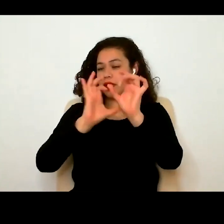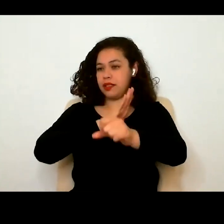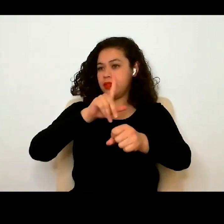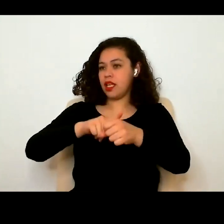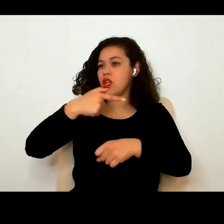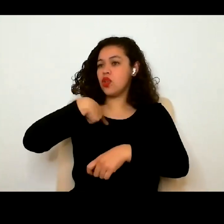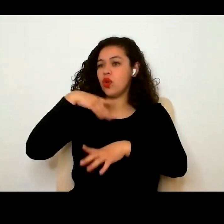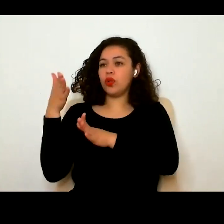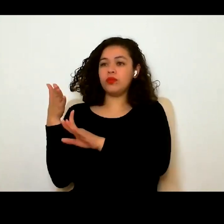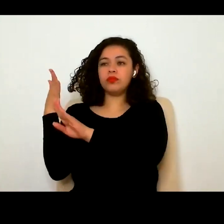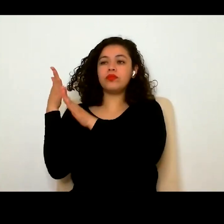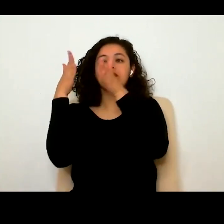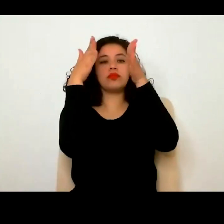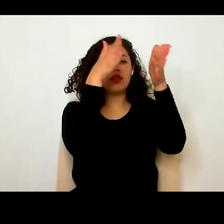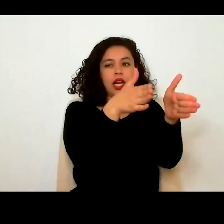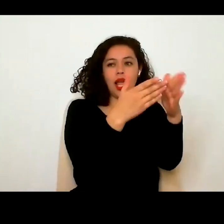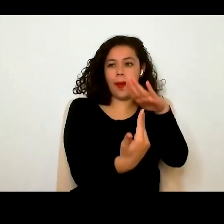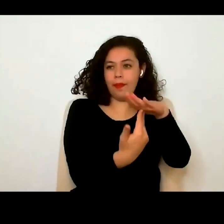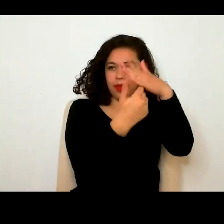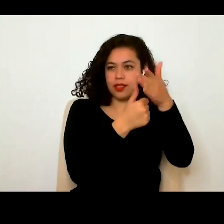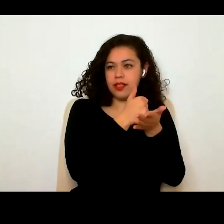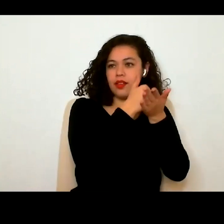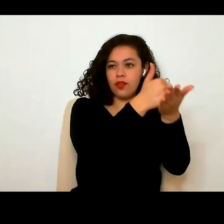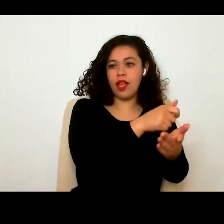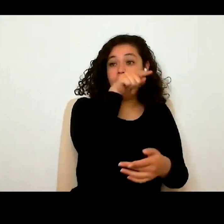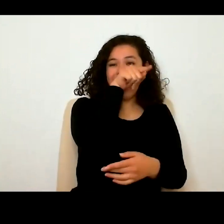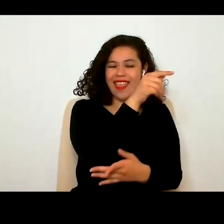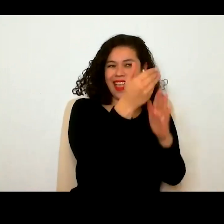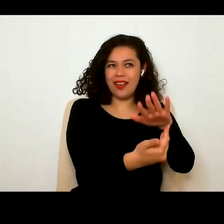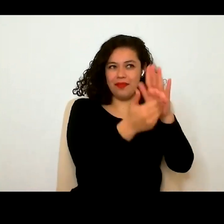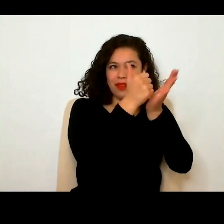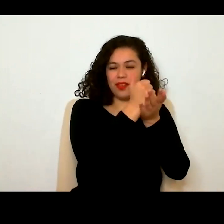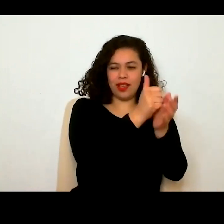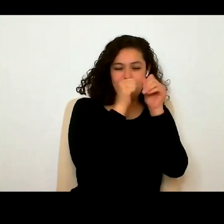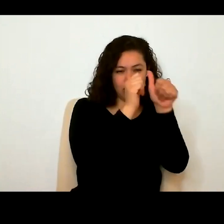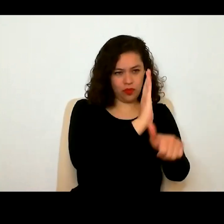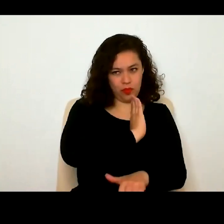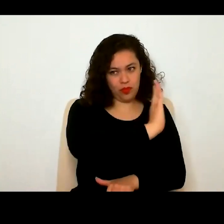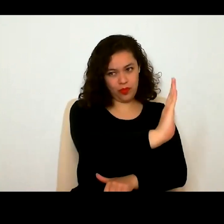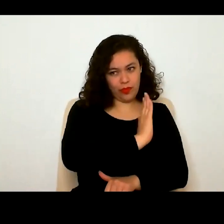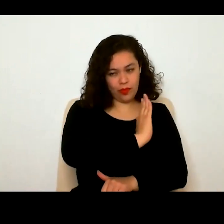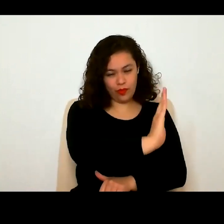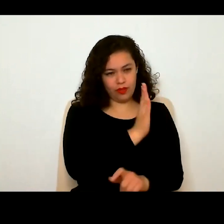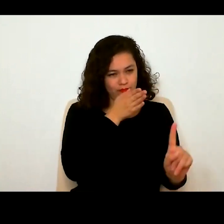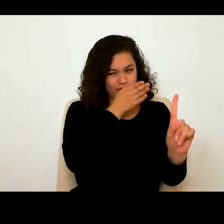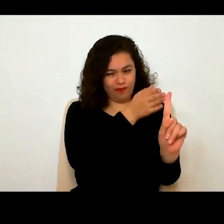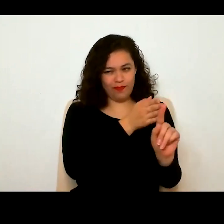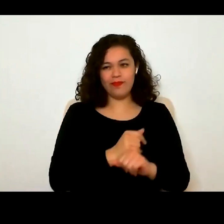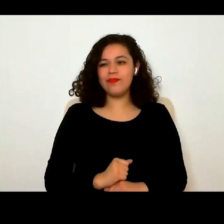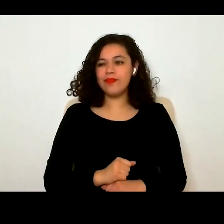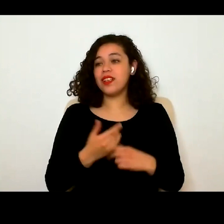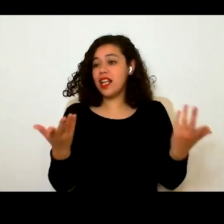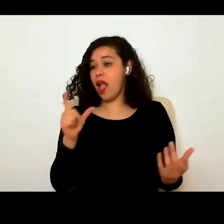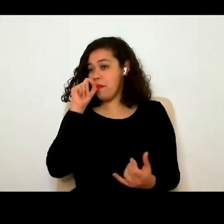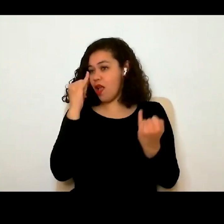canalizar a la mesa de ayuda para que justo sea la mesa de ayuda quien les dé atención personalizada y directa. Igual, si